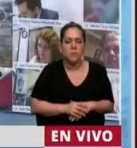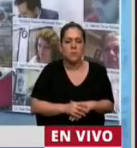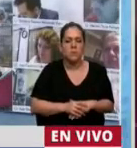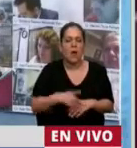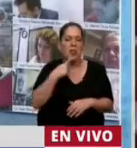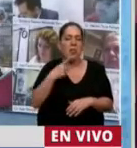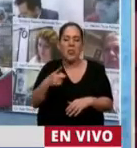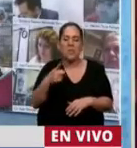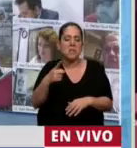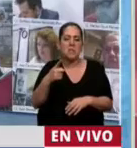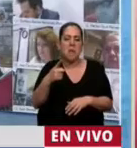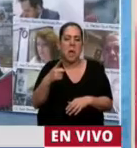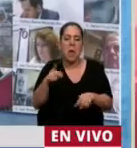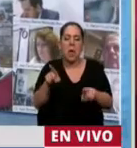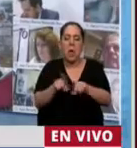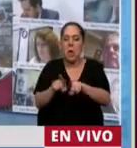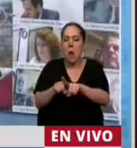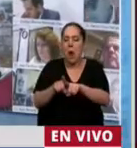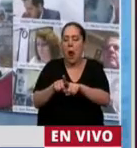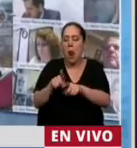de alzada, una cámara federal